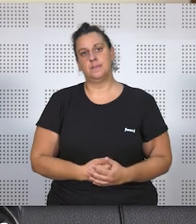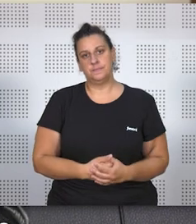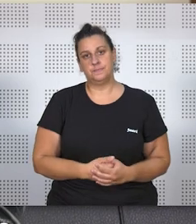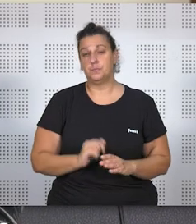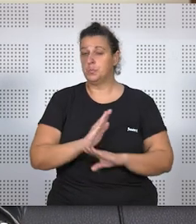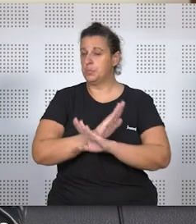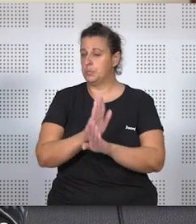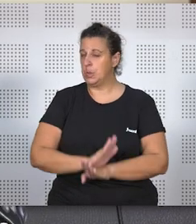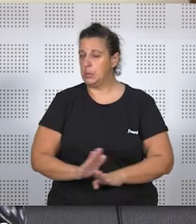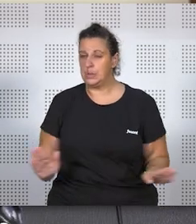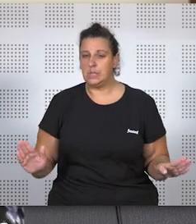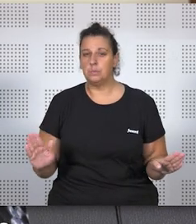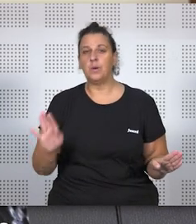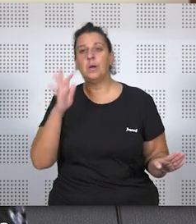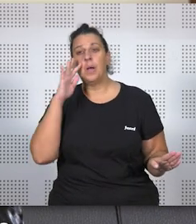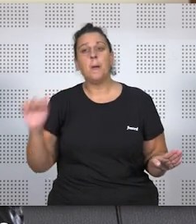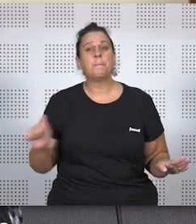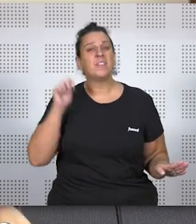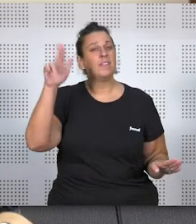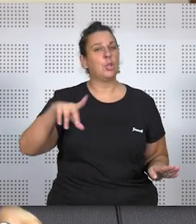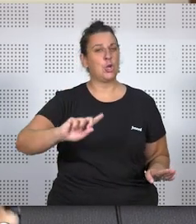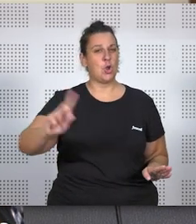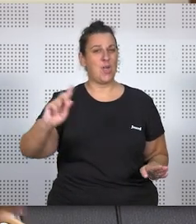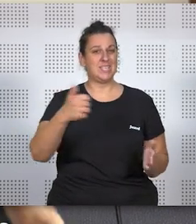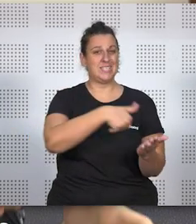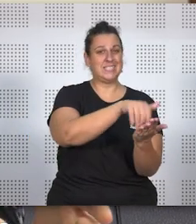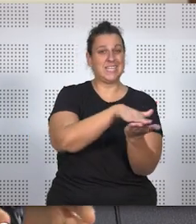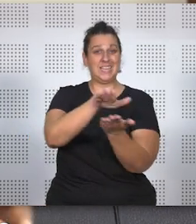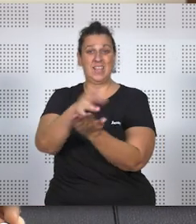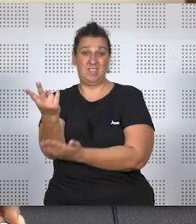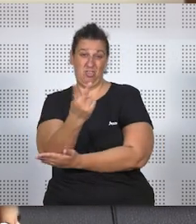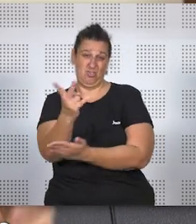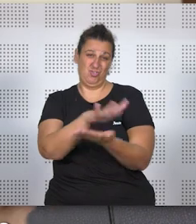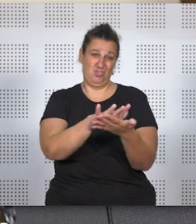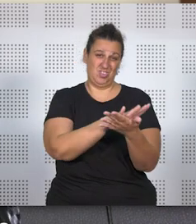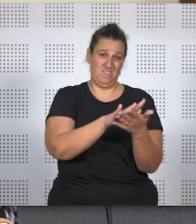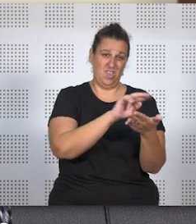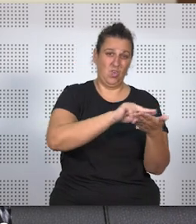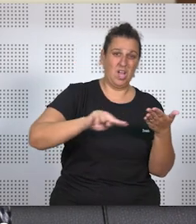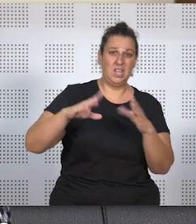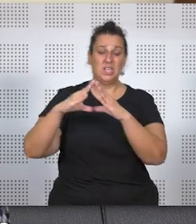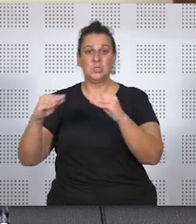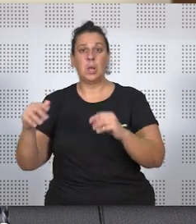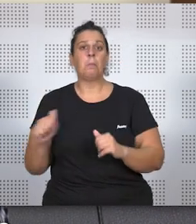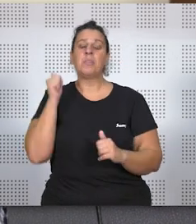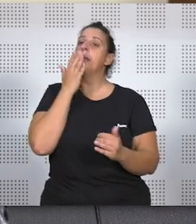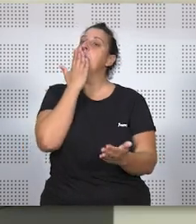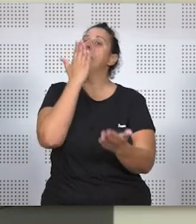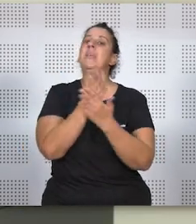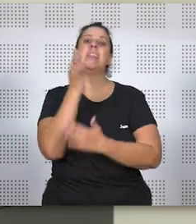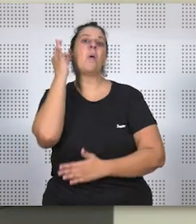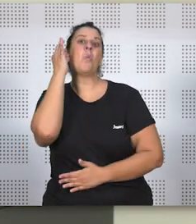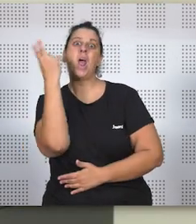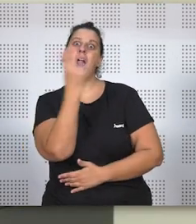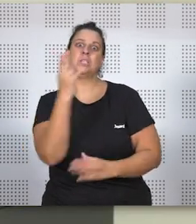Y por último, no es casualidad que las dos sentencias que acabamos de comentar las solicitantes sean mujeres. No